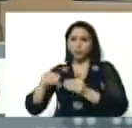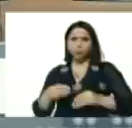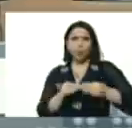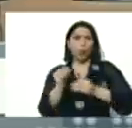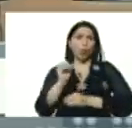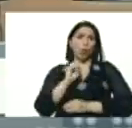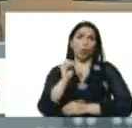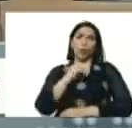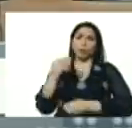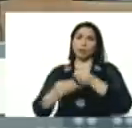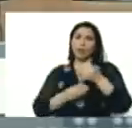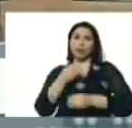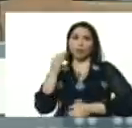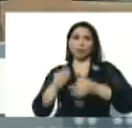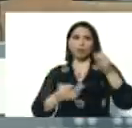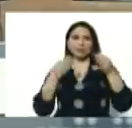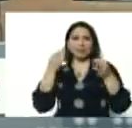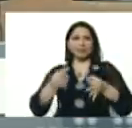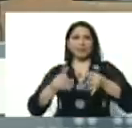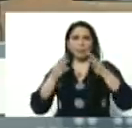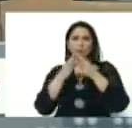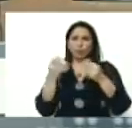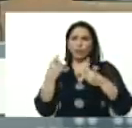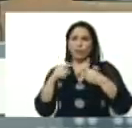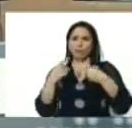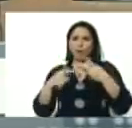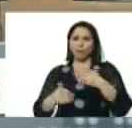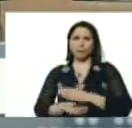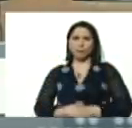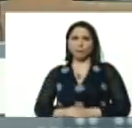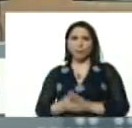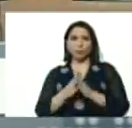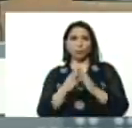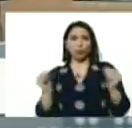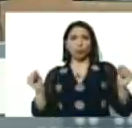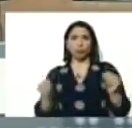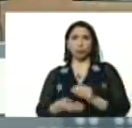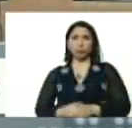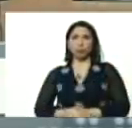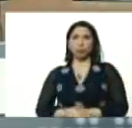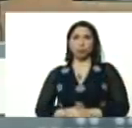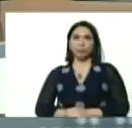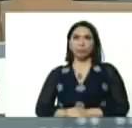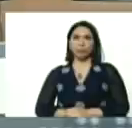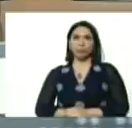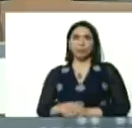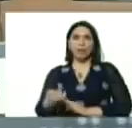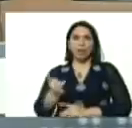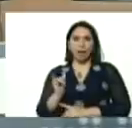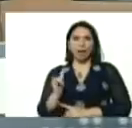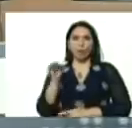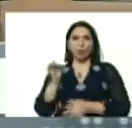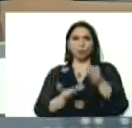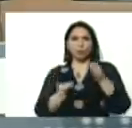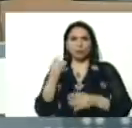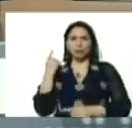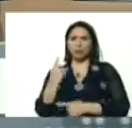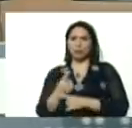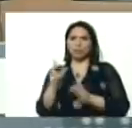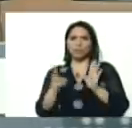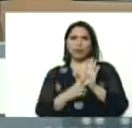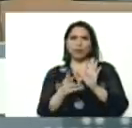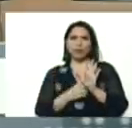justicia, siempre, en todos los casos, en todos los casos, habrá justicia, habrá verdad,